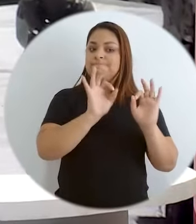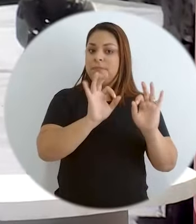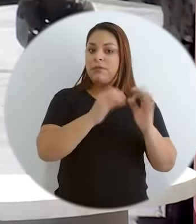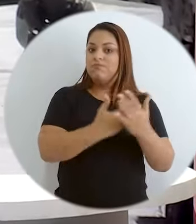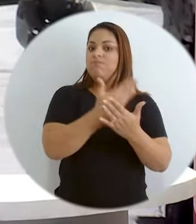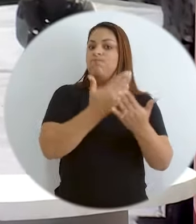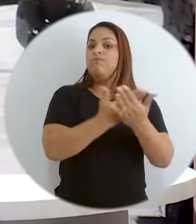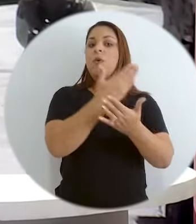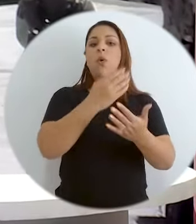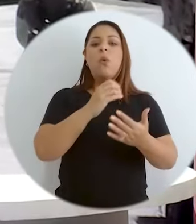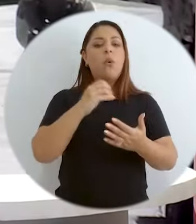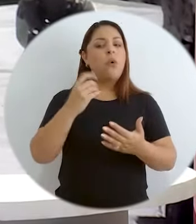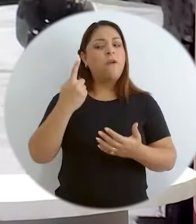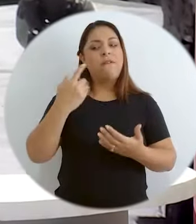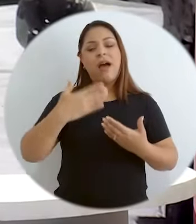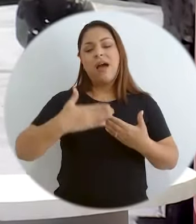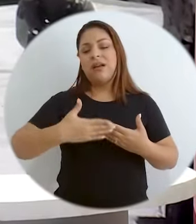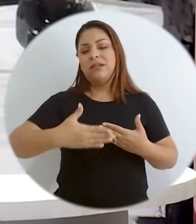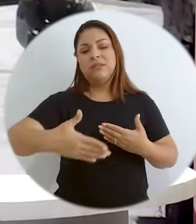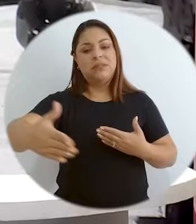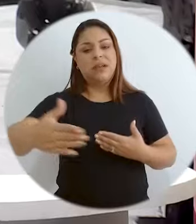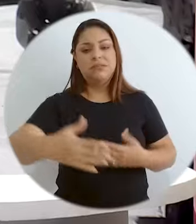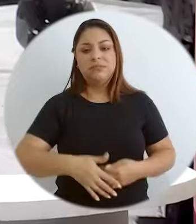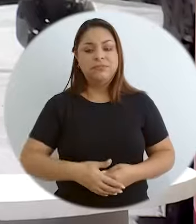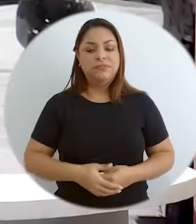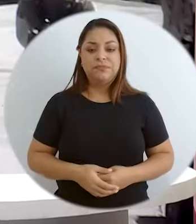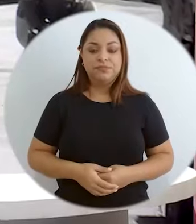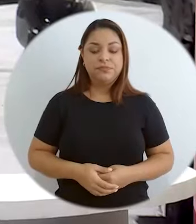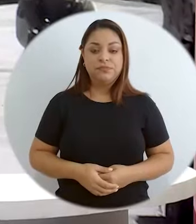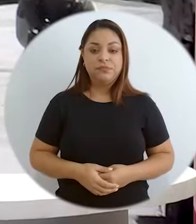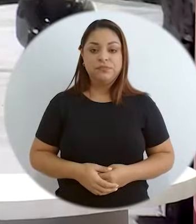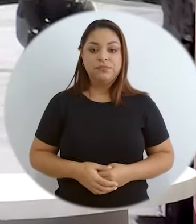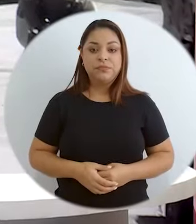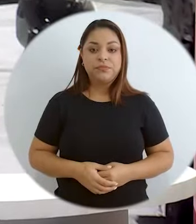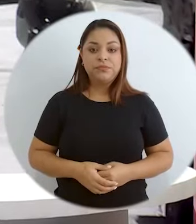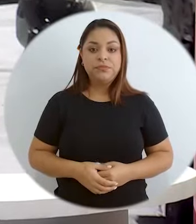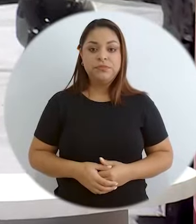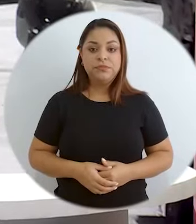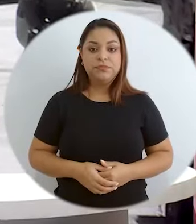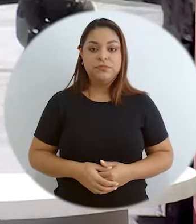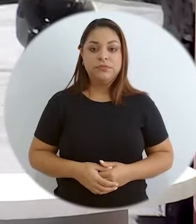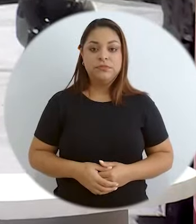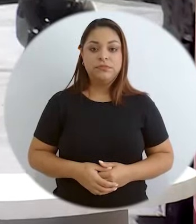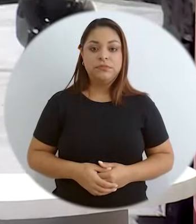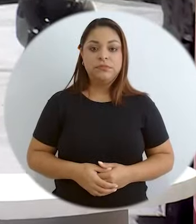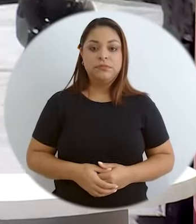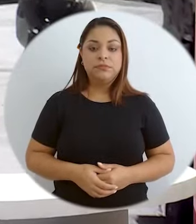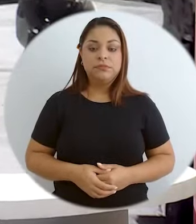¿Qué tan actualizada puede estar o si más bien todavía tenemos mucho camino que recorrer?